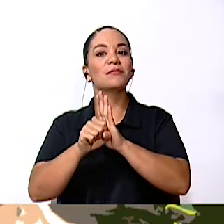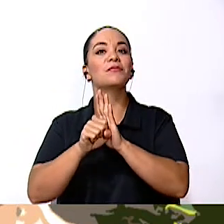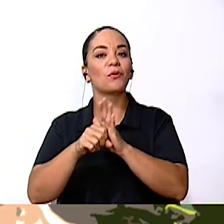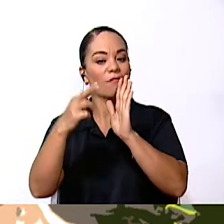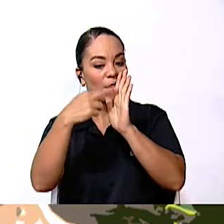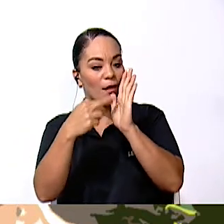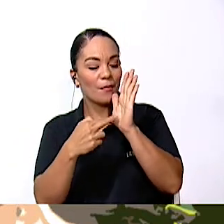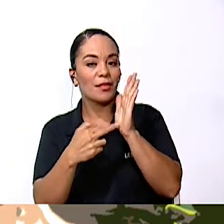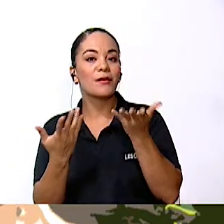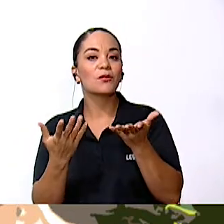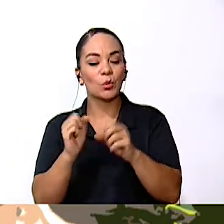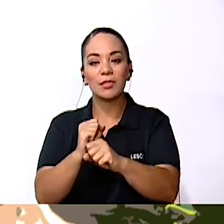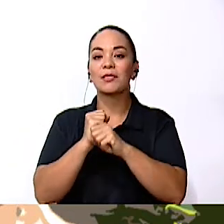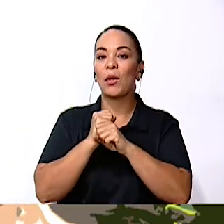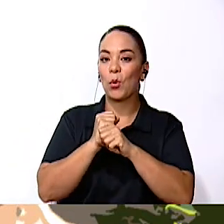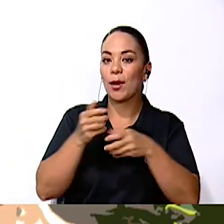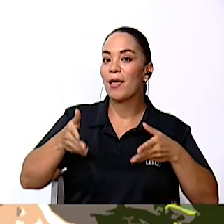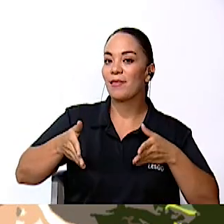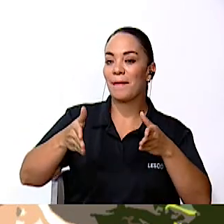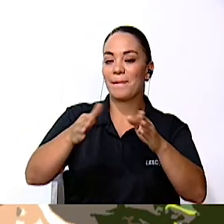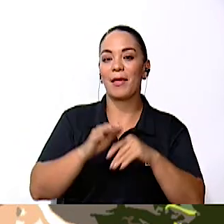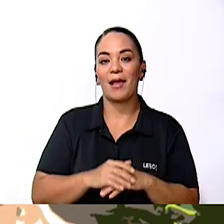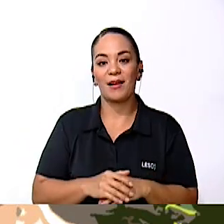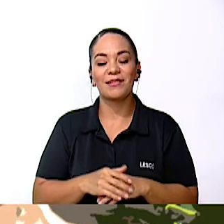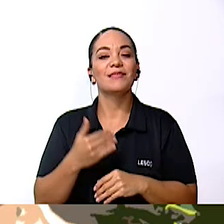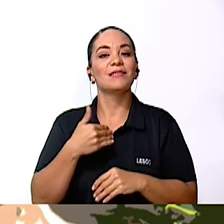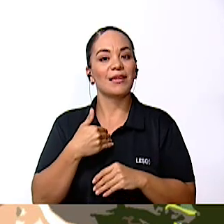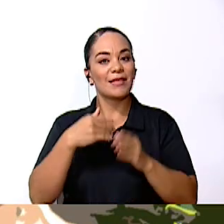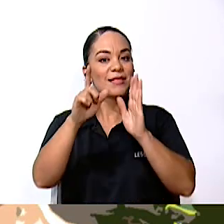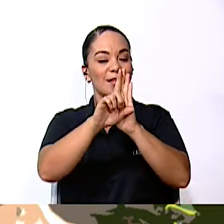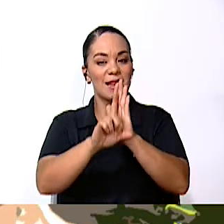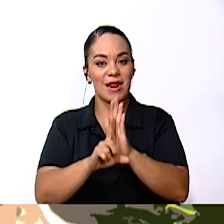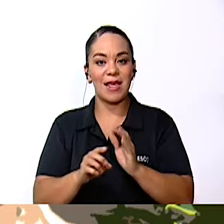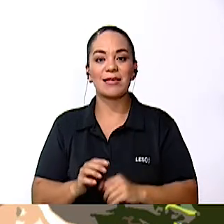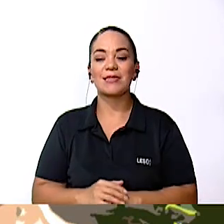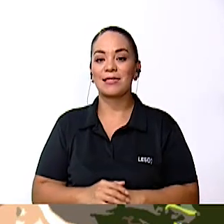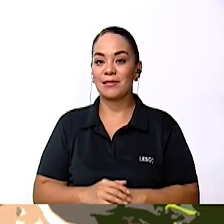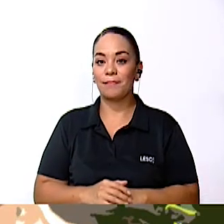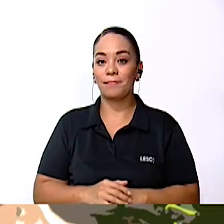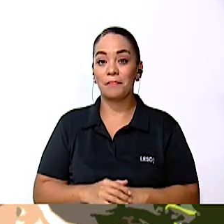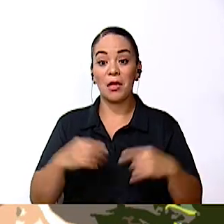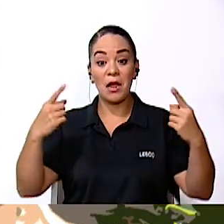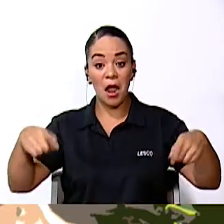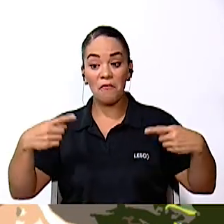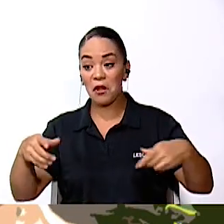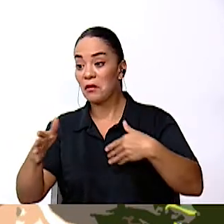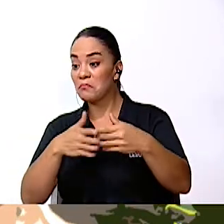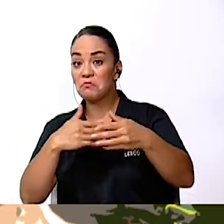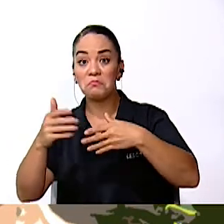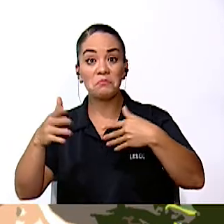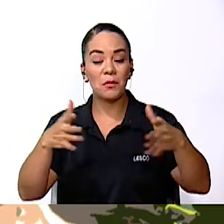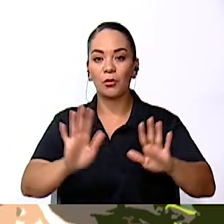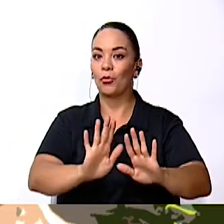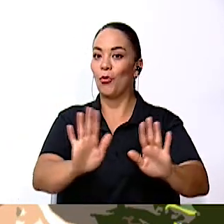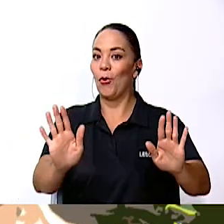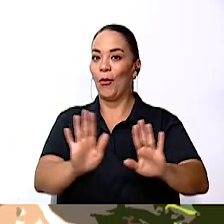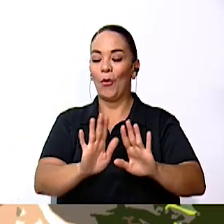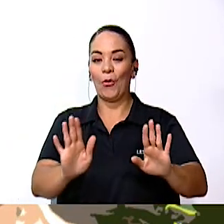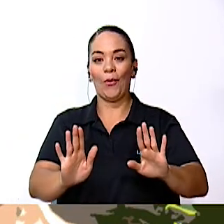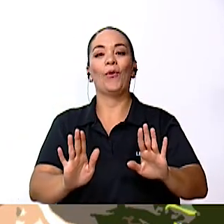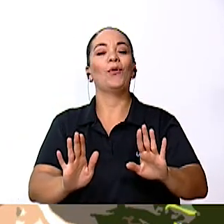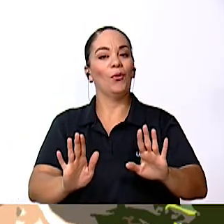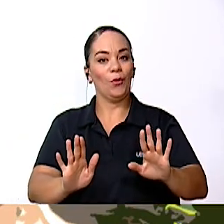Vial en ese momento Ya tenían unas leyes Como No era que las carreteras Podían andar donde quisieran ¿No? Tenían que tener